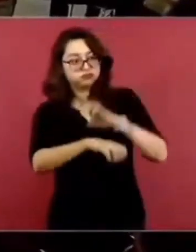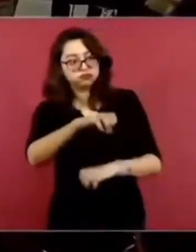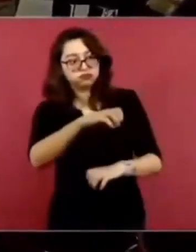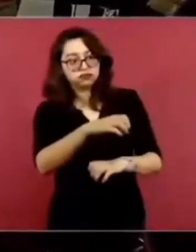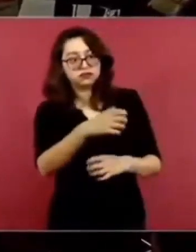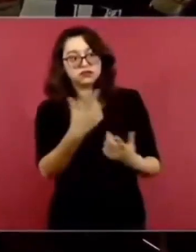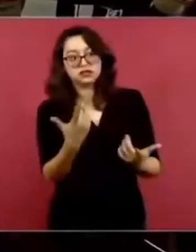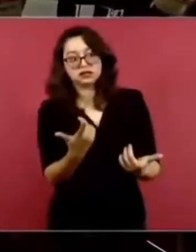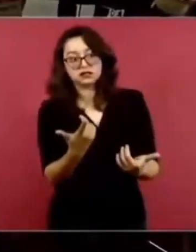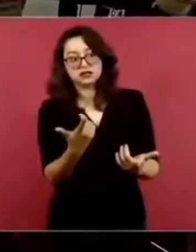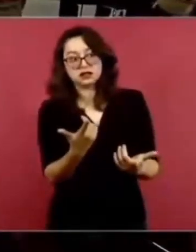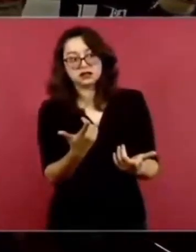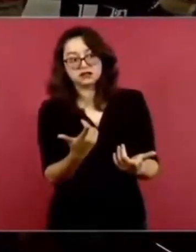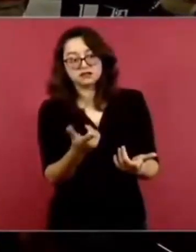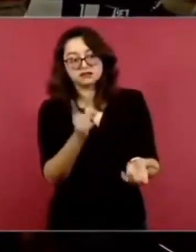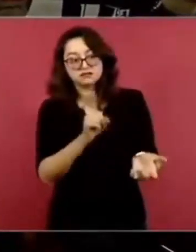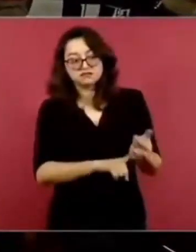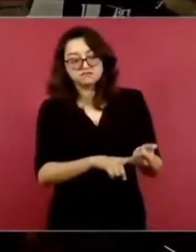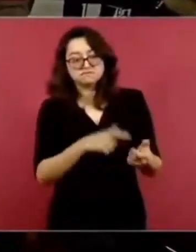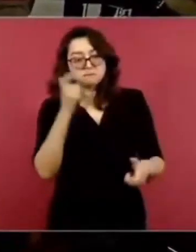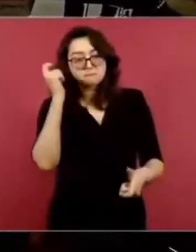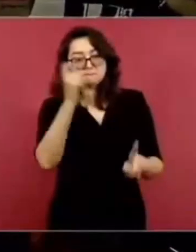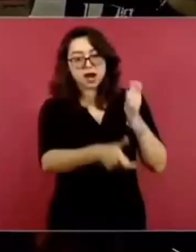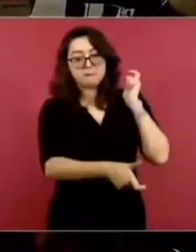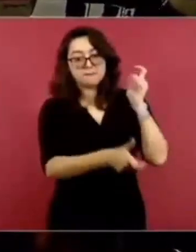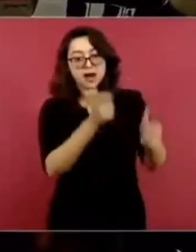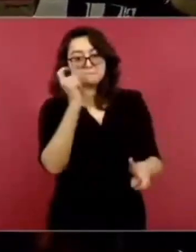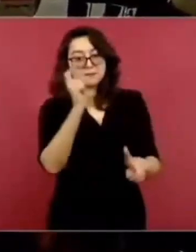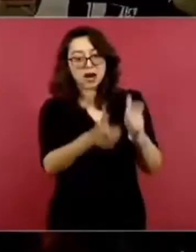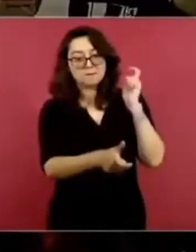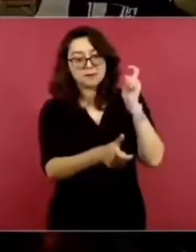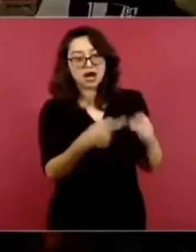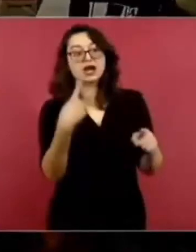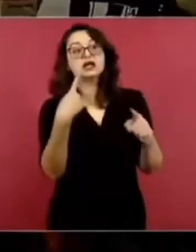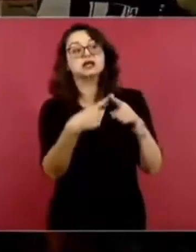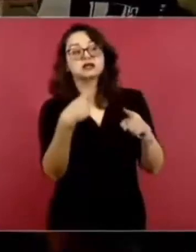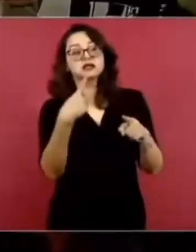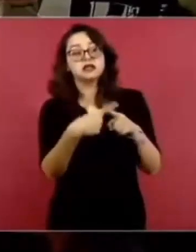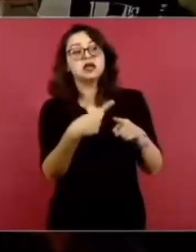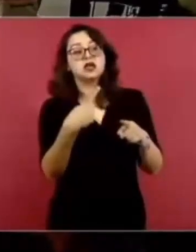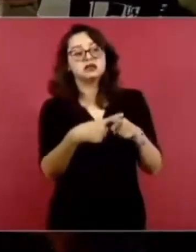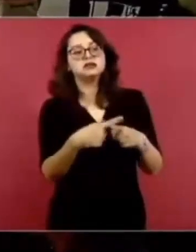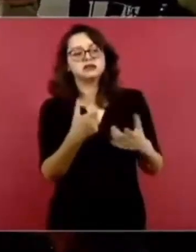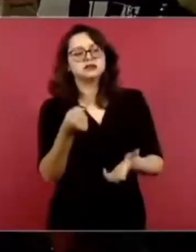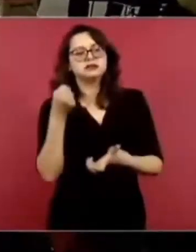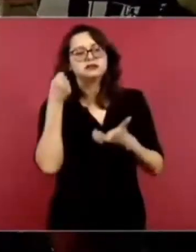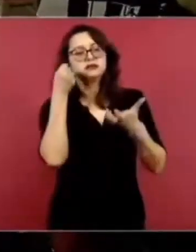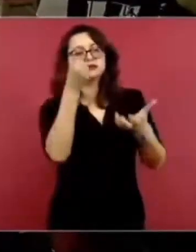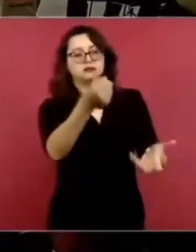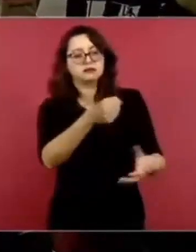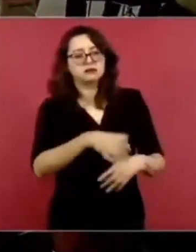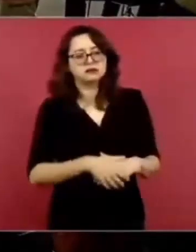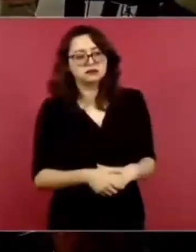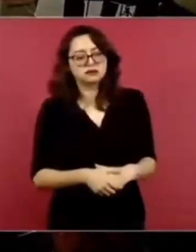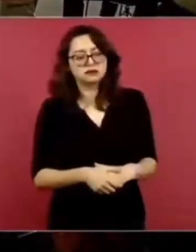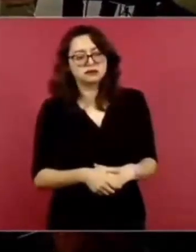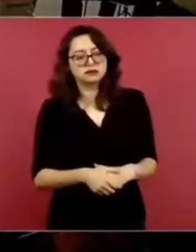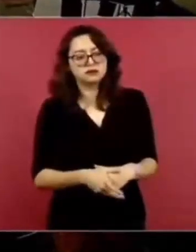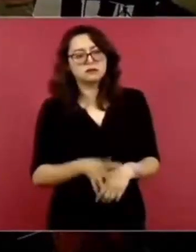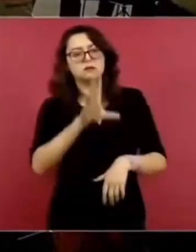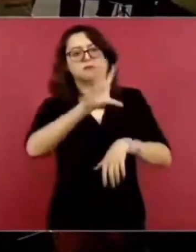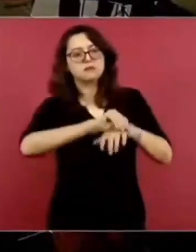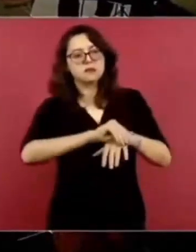trabajan están concesionadas, son